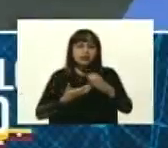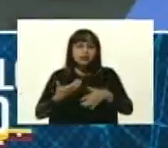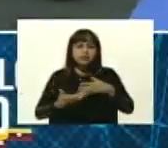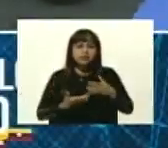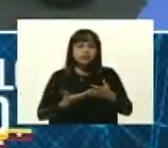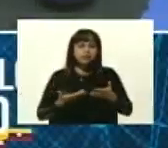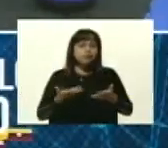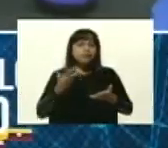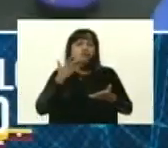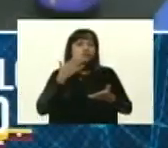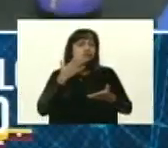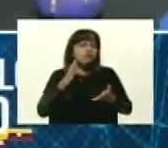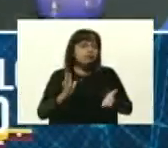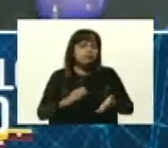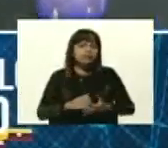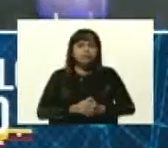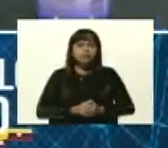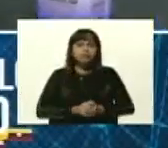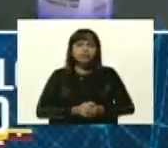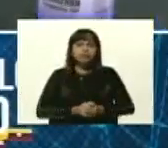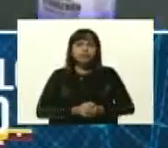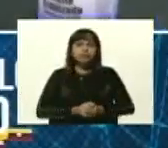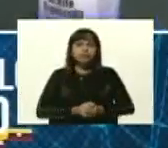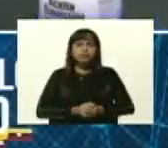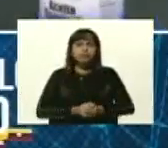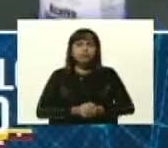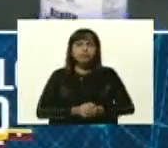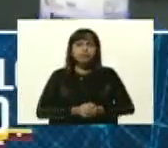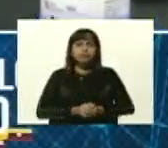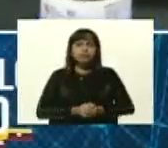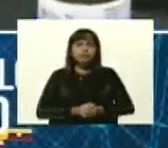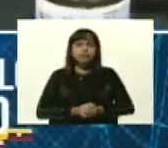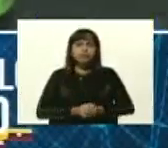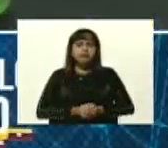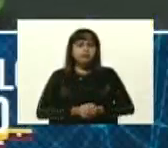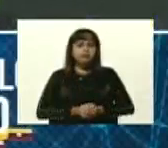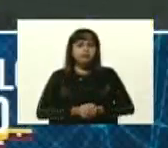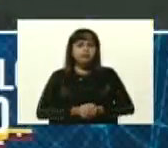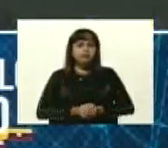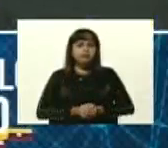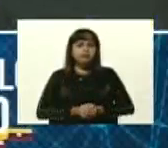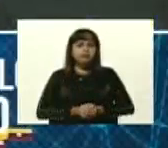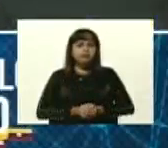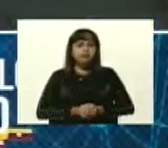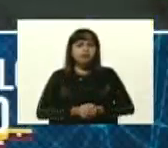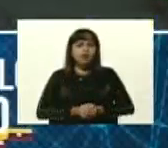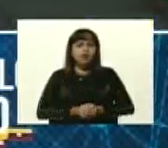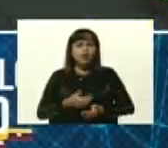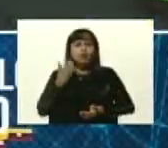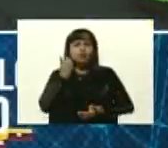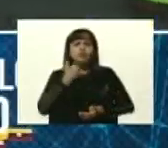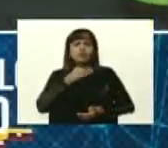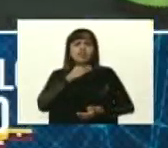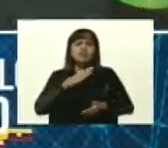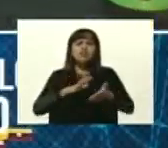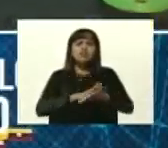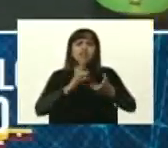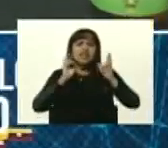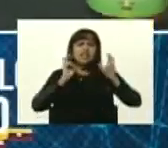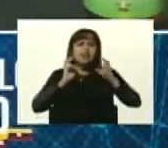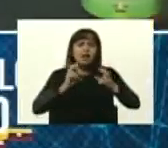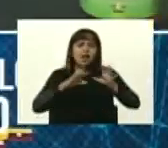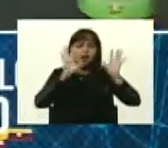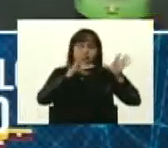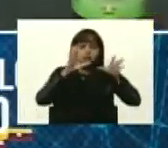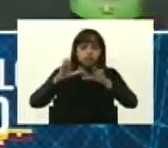lo que se denomina el epidoctismo, que es producido por el tema de la palometa peluda,